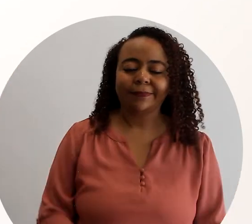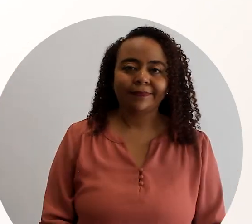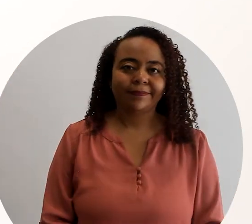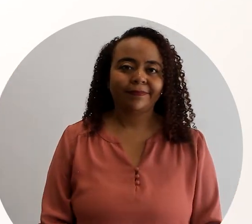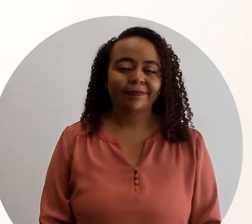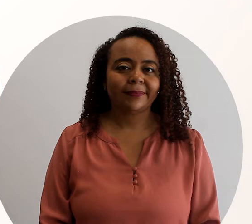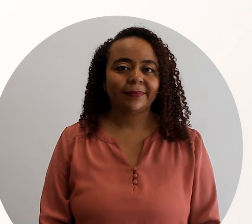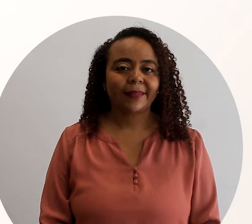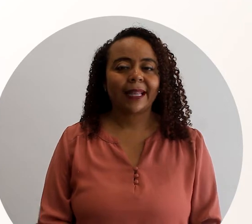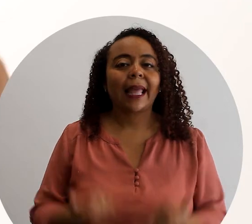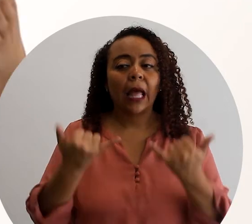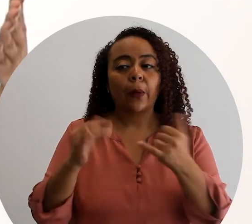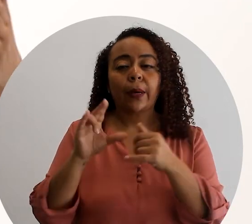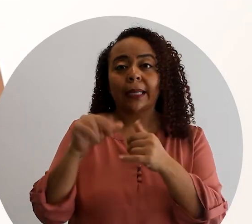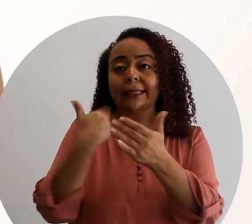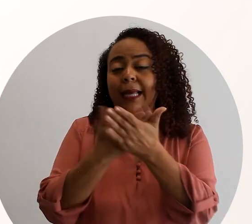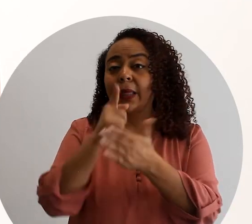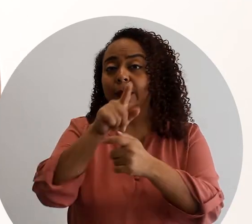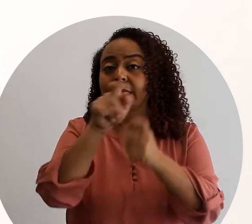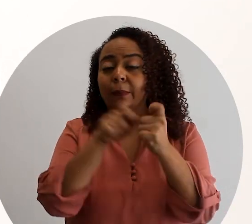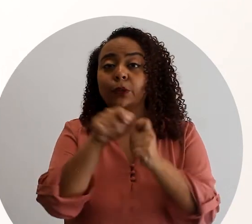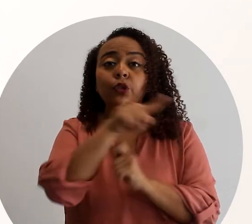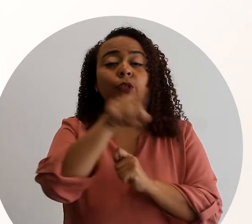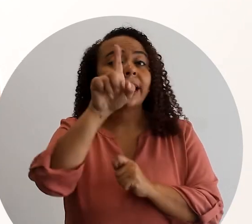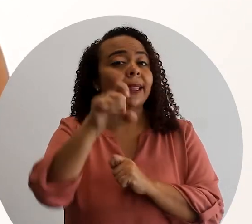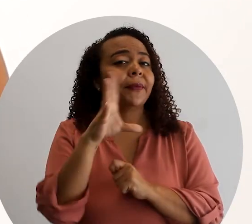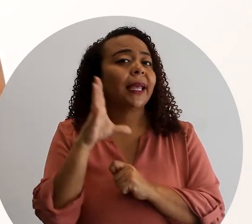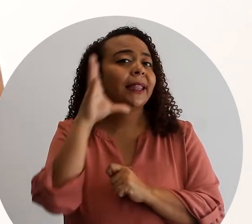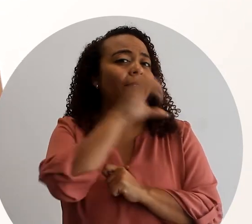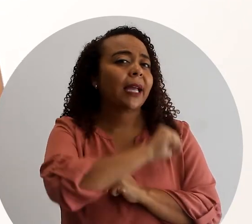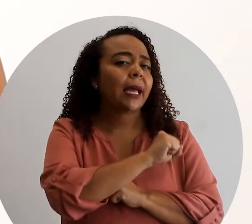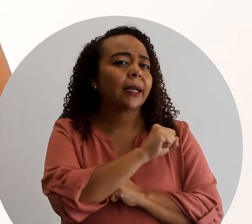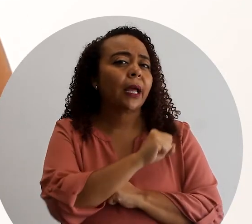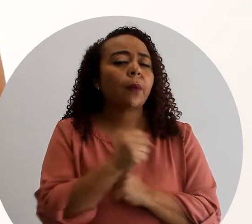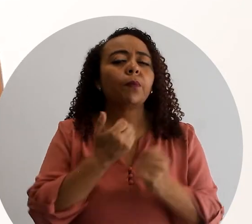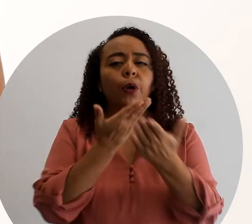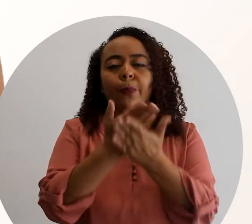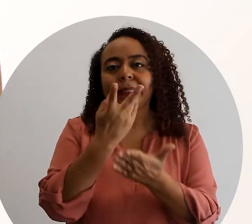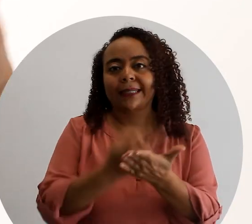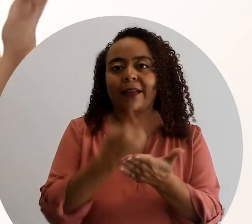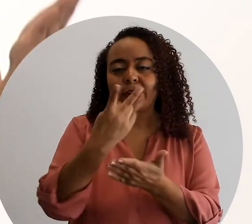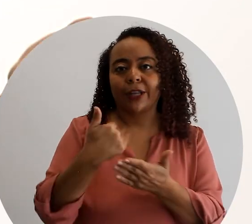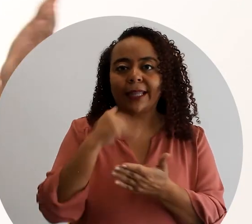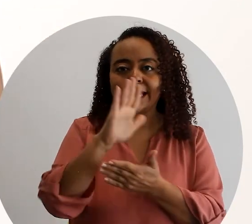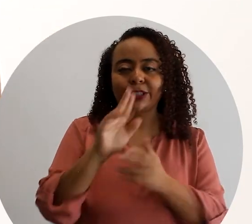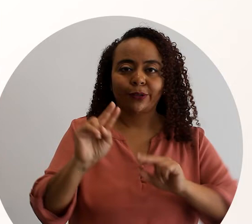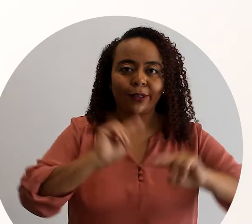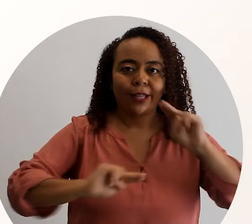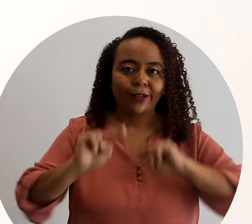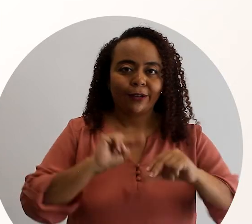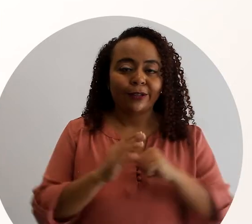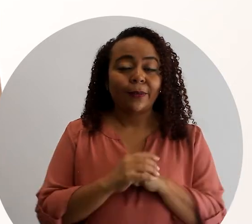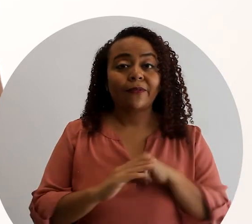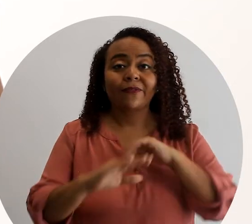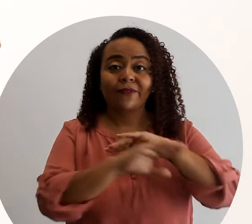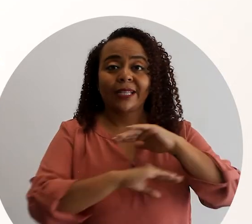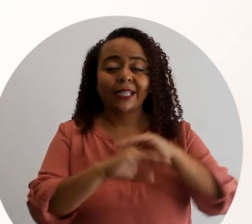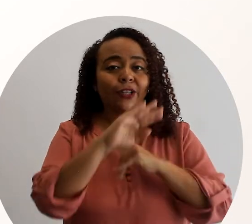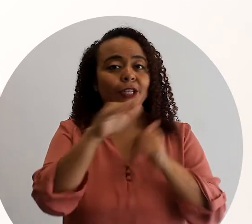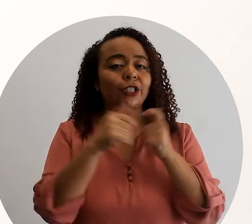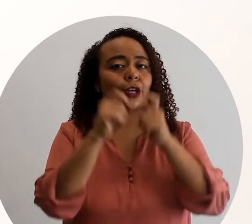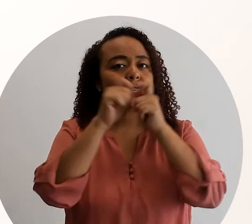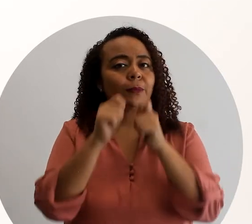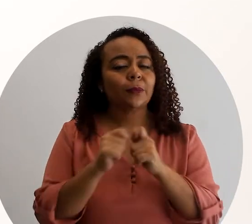y satisfactoria. Ahora que hemos llegado a este punto, ustedes tendrán que identificar cuál es la propuesta de valor que ofrecen sus